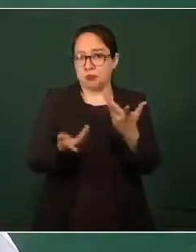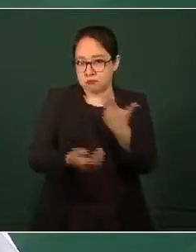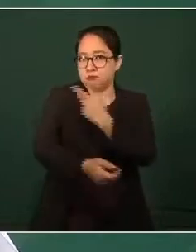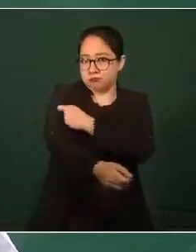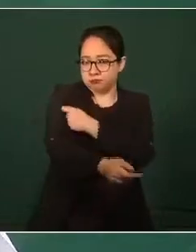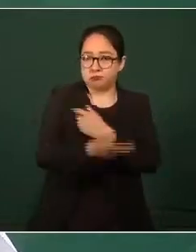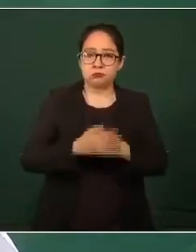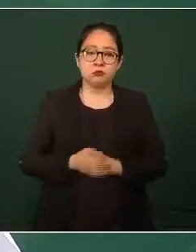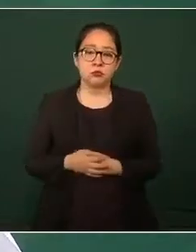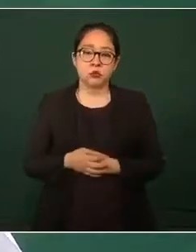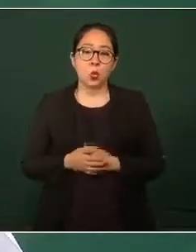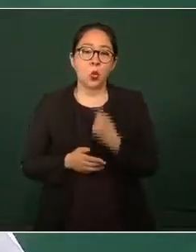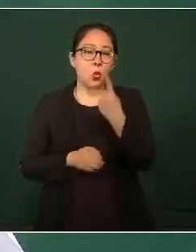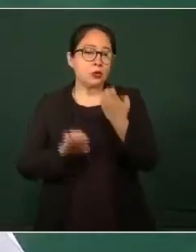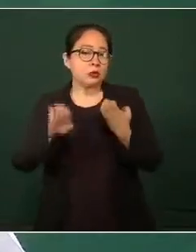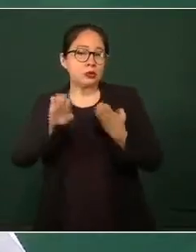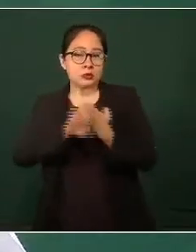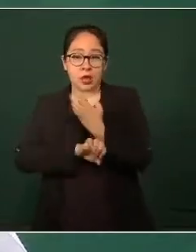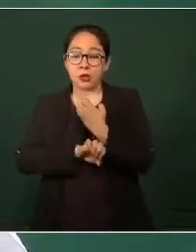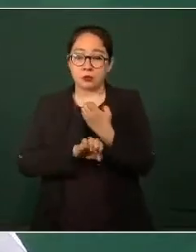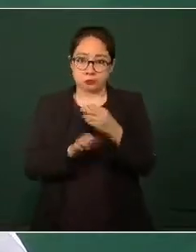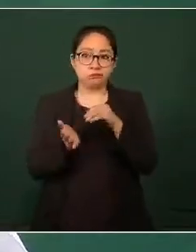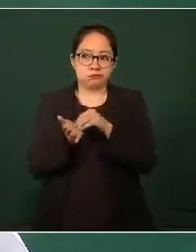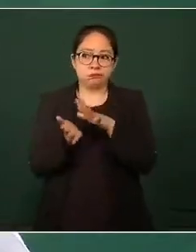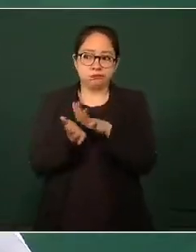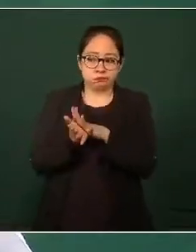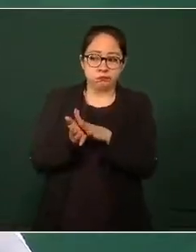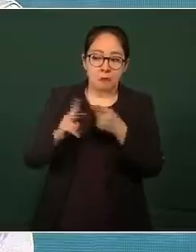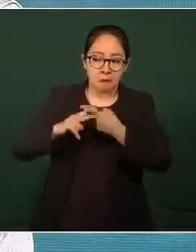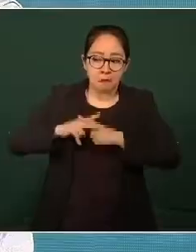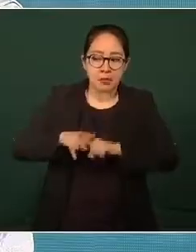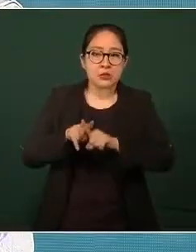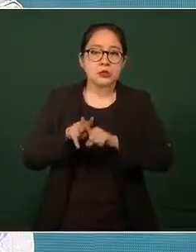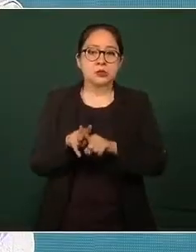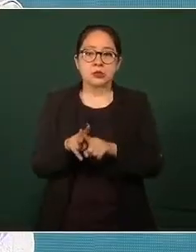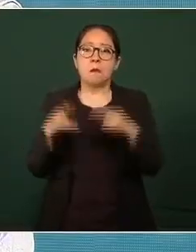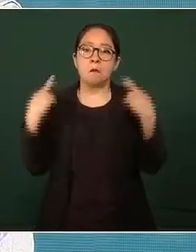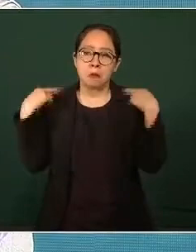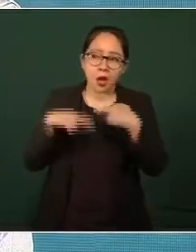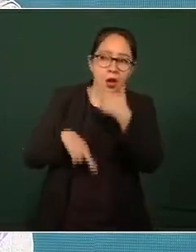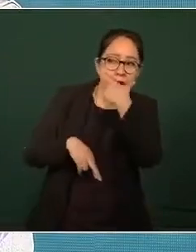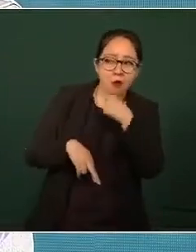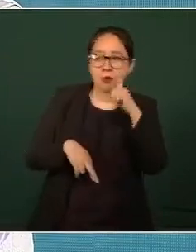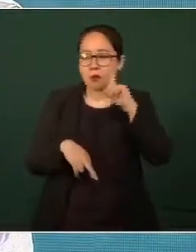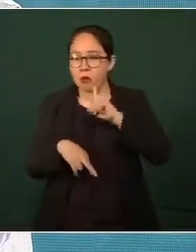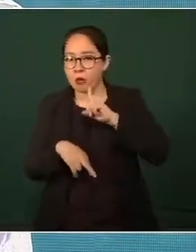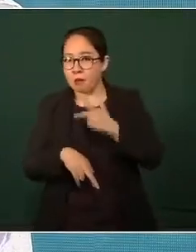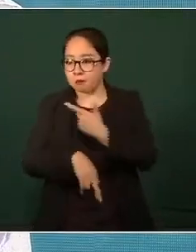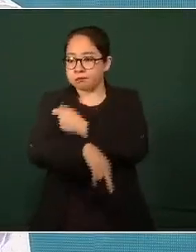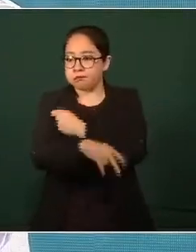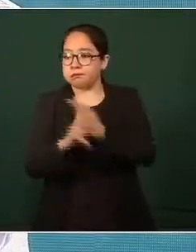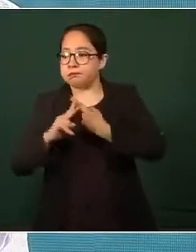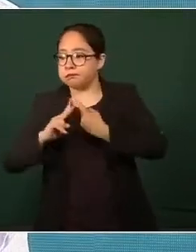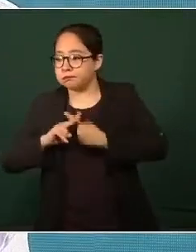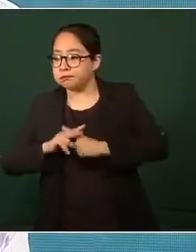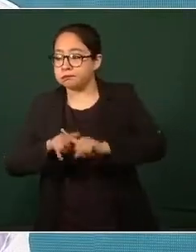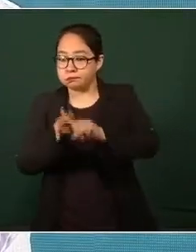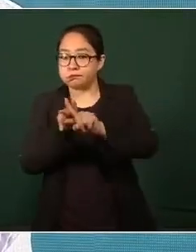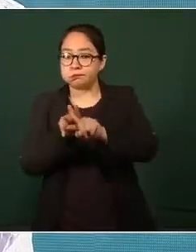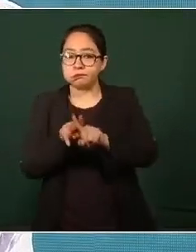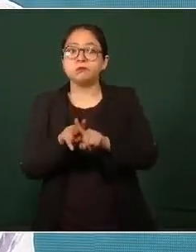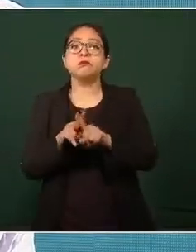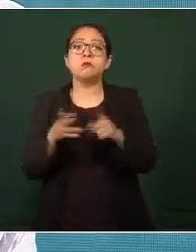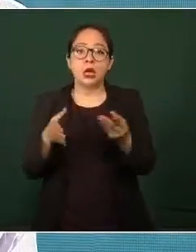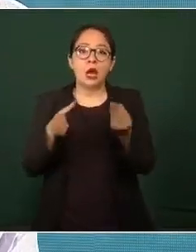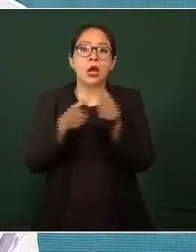contemplado para iniciar con esta vacunación de maestras maestros y regresar a clases presenciales